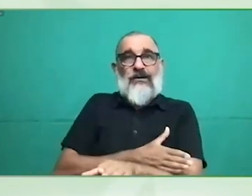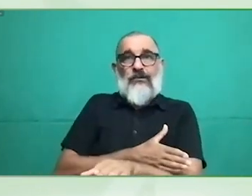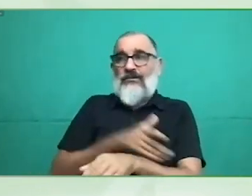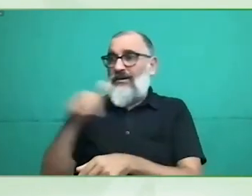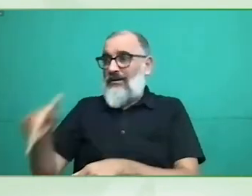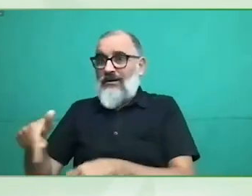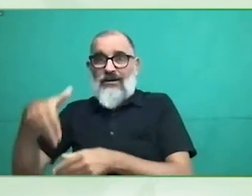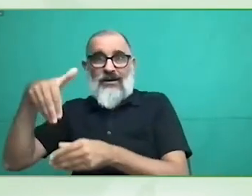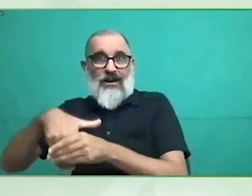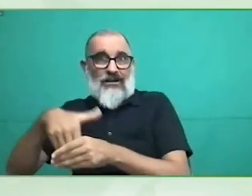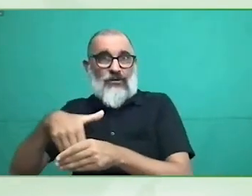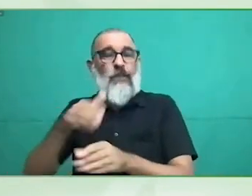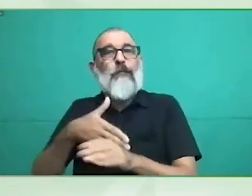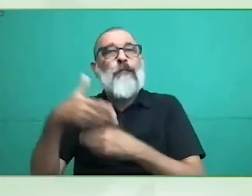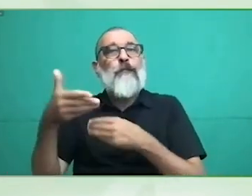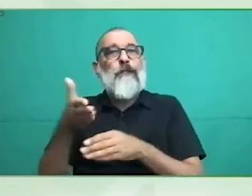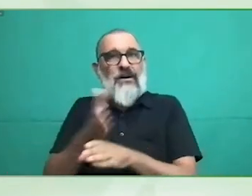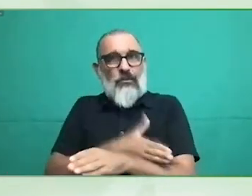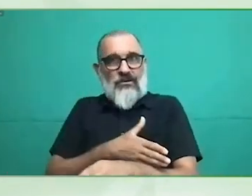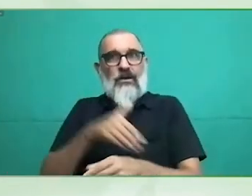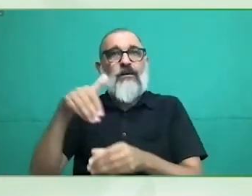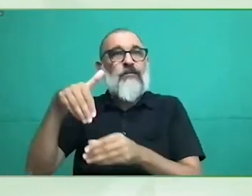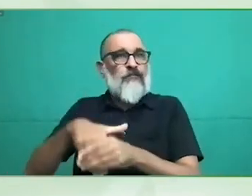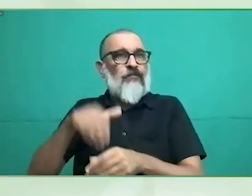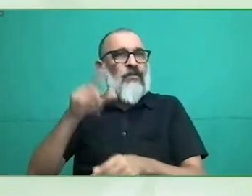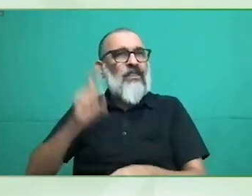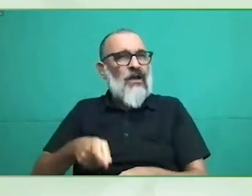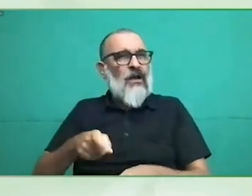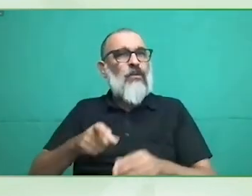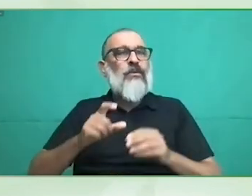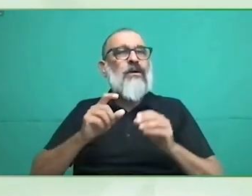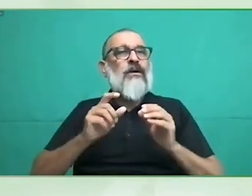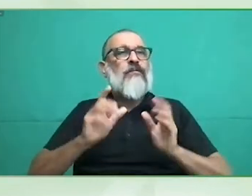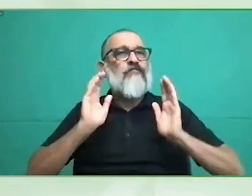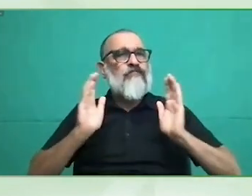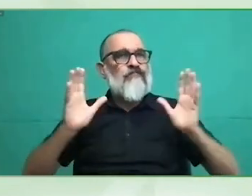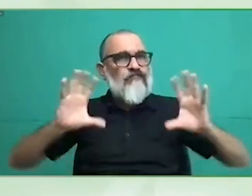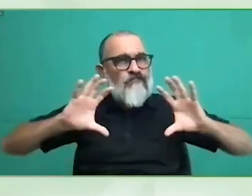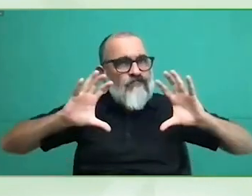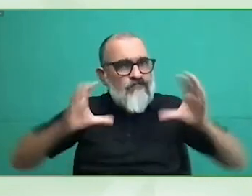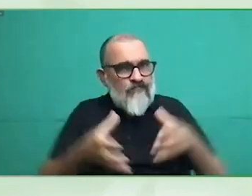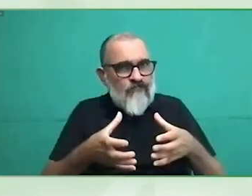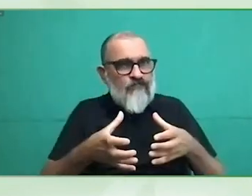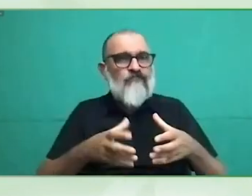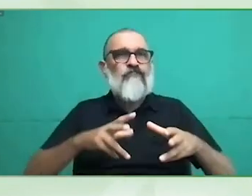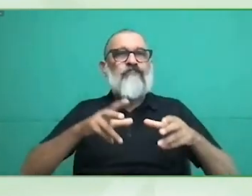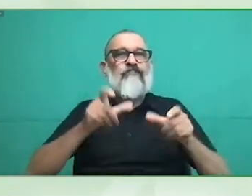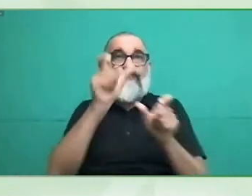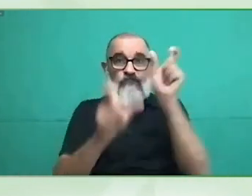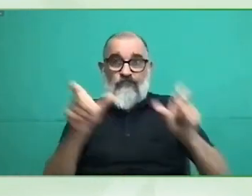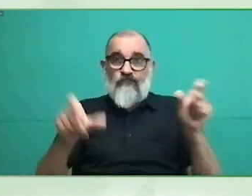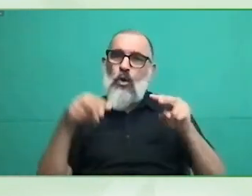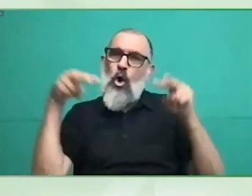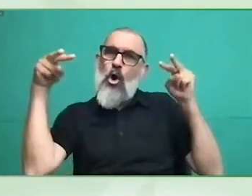procesos electorales en el momento de las elecciones cuando llega el momento de las propias elecciones